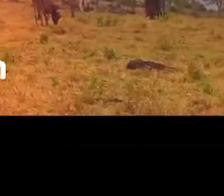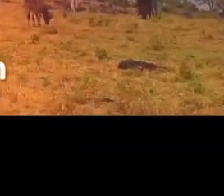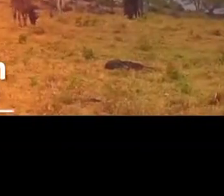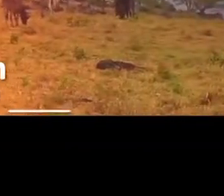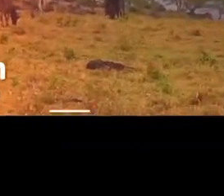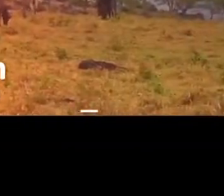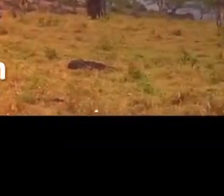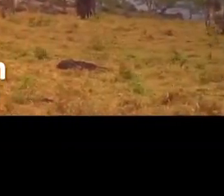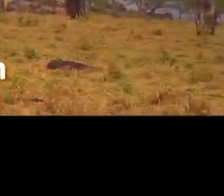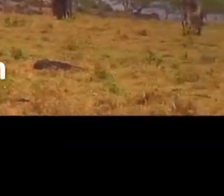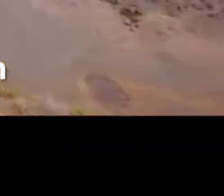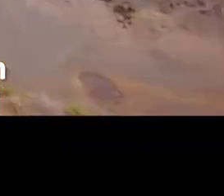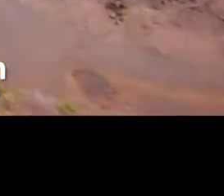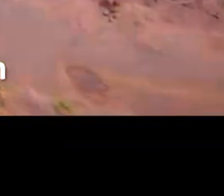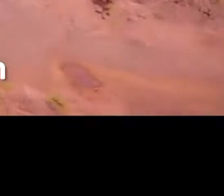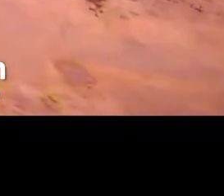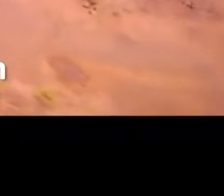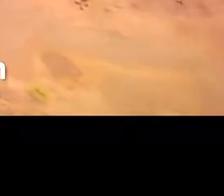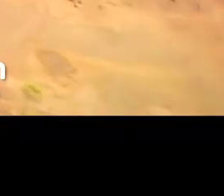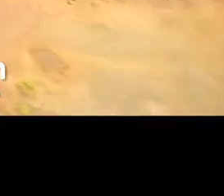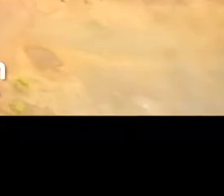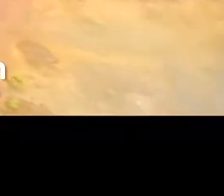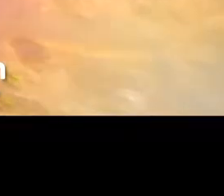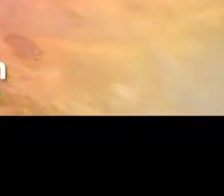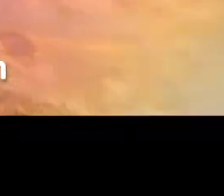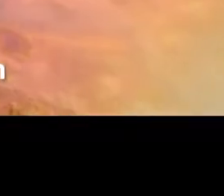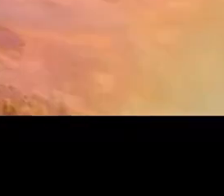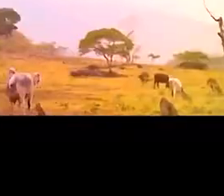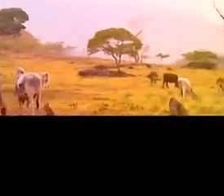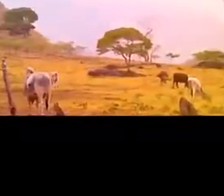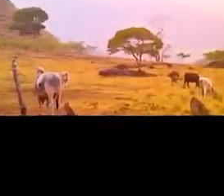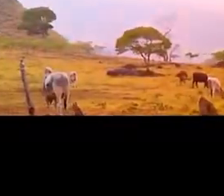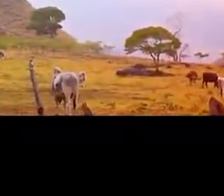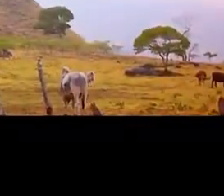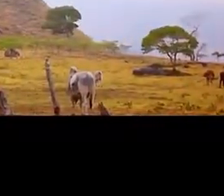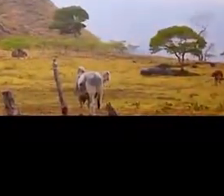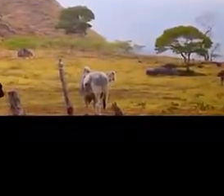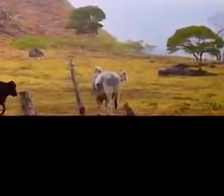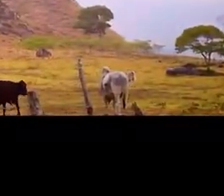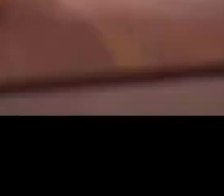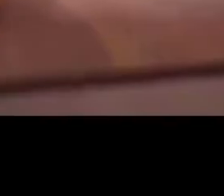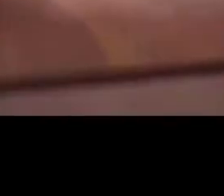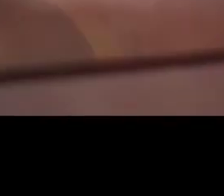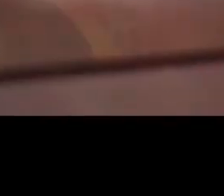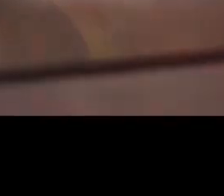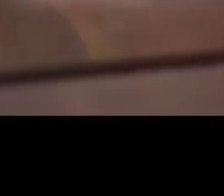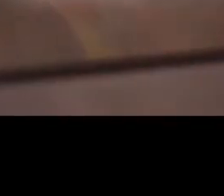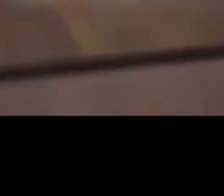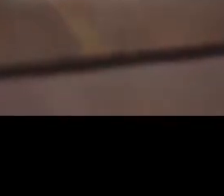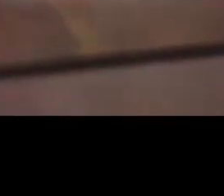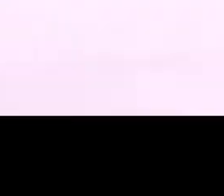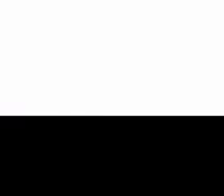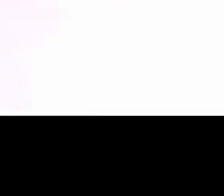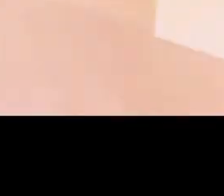tradición ganadera, campos colmados de oro, imponentes monolitos y arqueología ancestral.